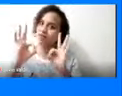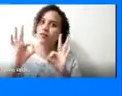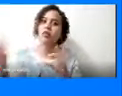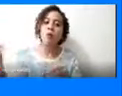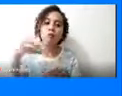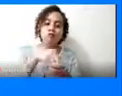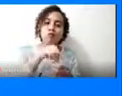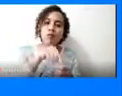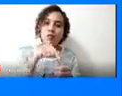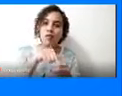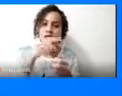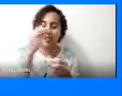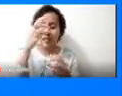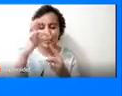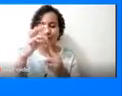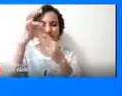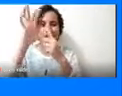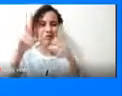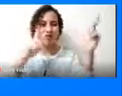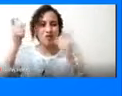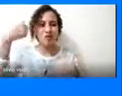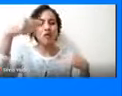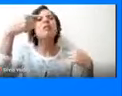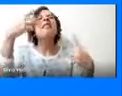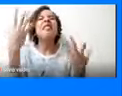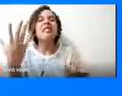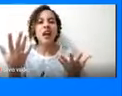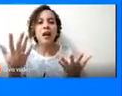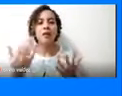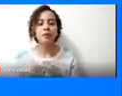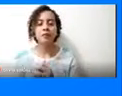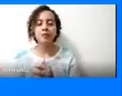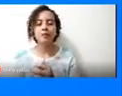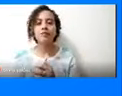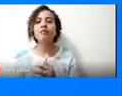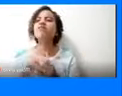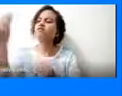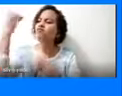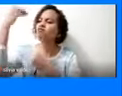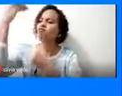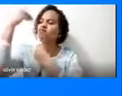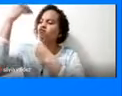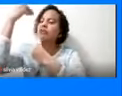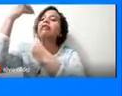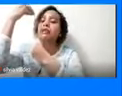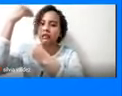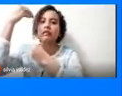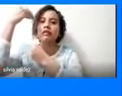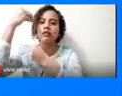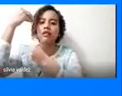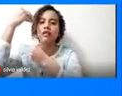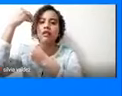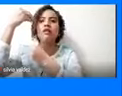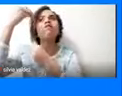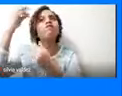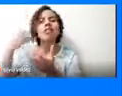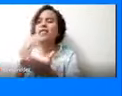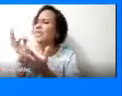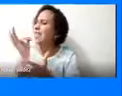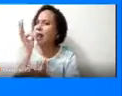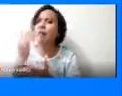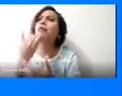de esta especialidad están siendo formados de manera constante